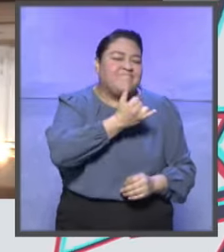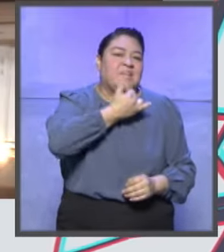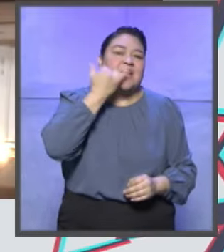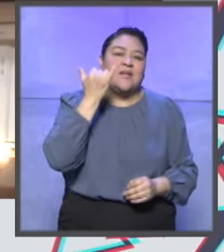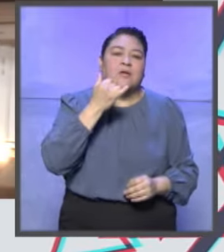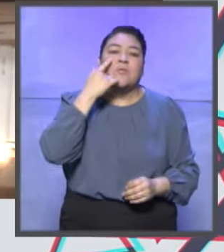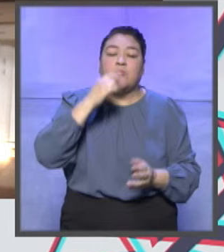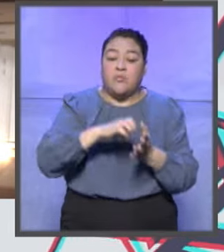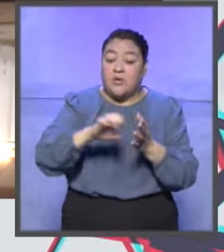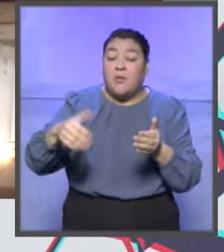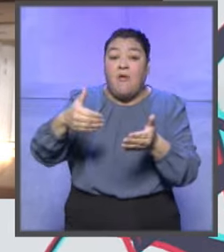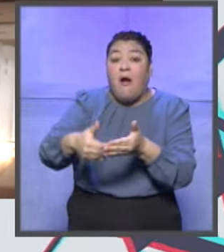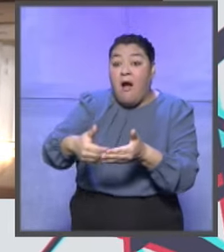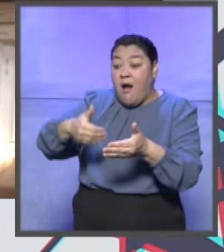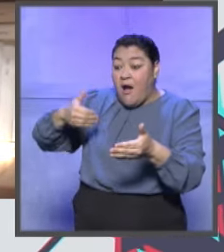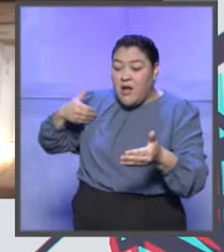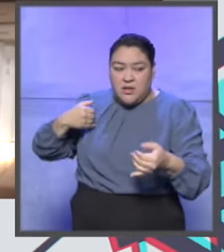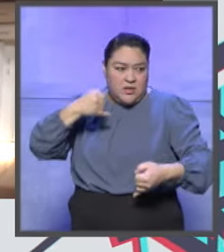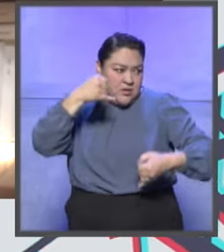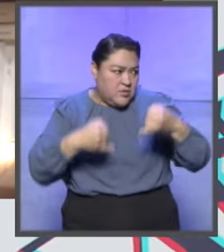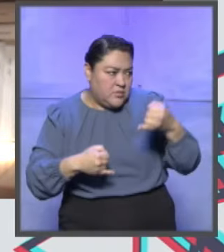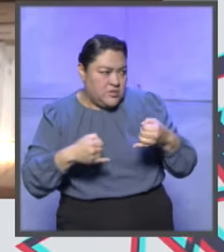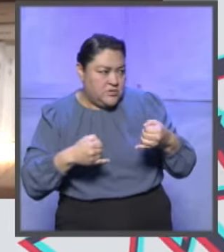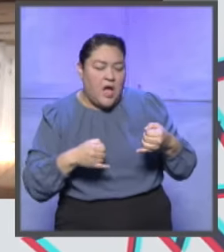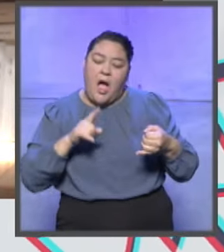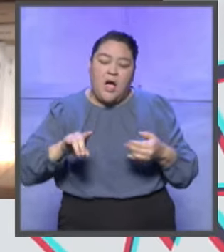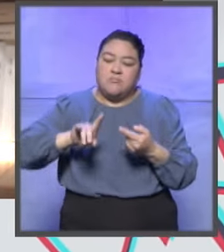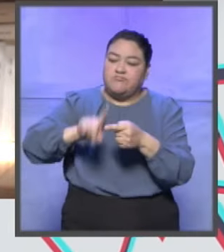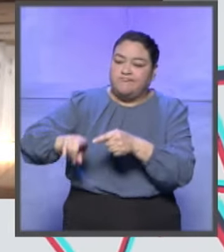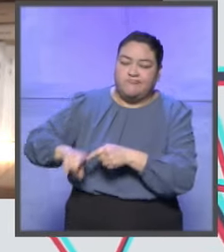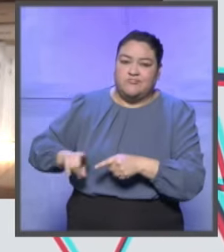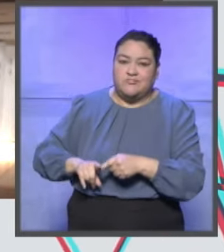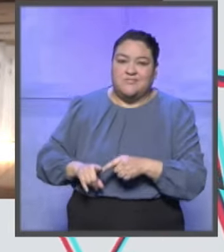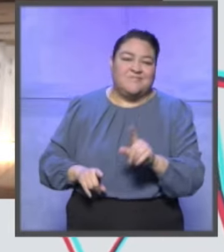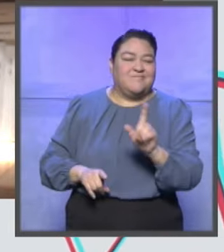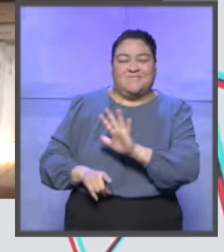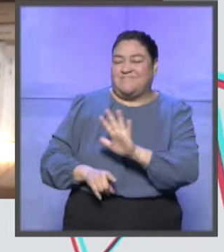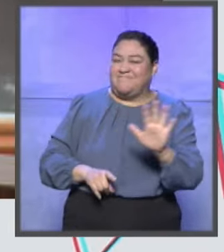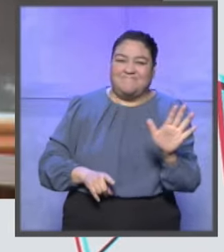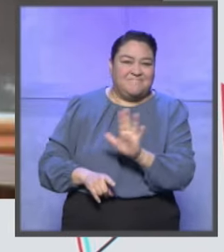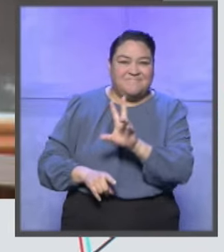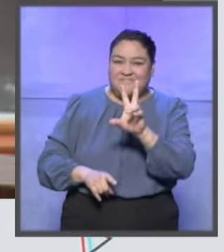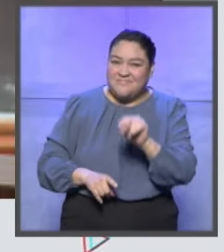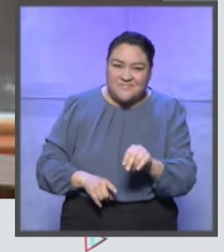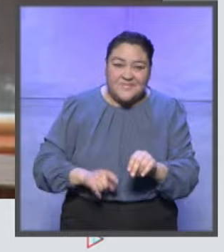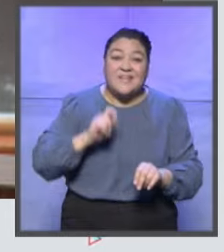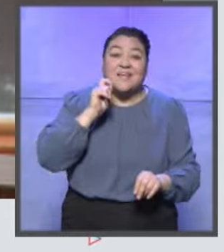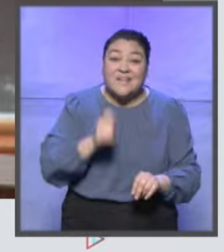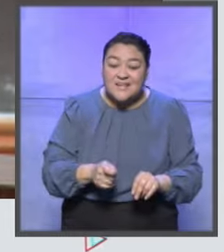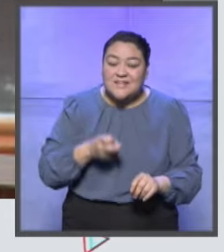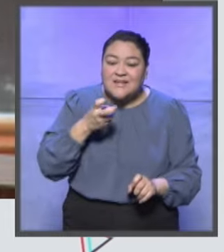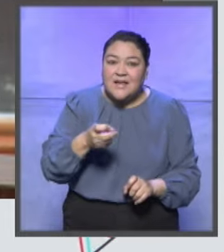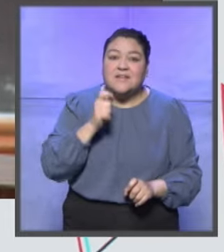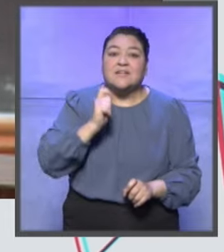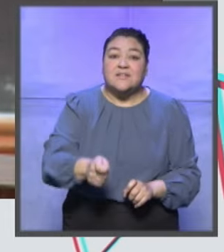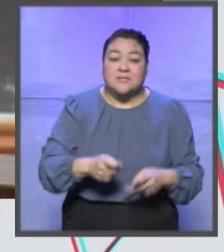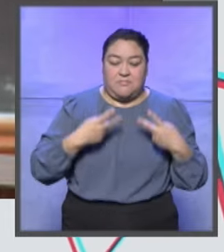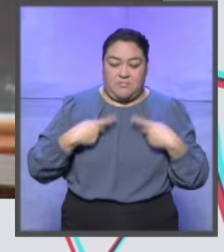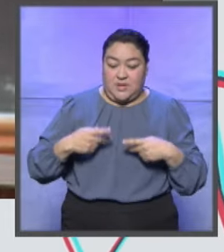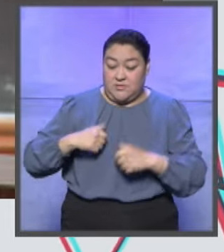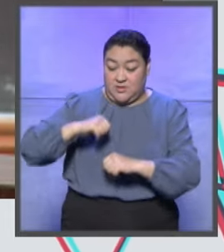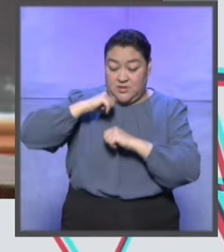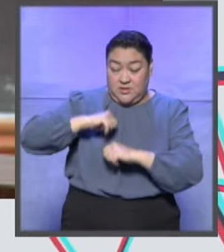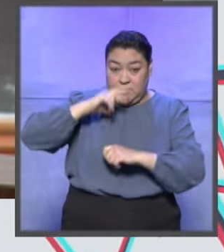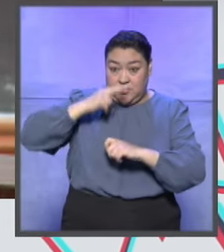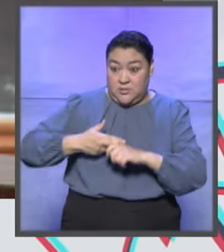excluir a las personas que litigaron en contra del Instituto, pues no contribuye de modo alguno a lograr el propósito referente a que las y